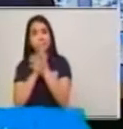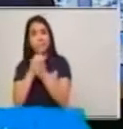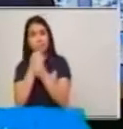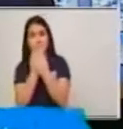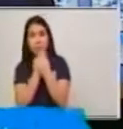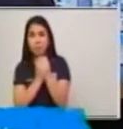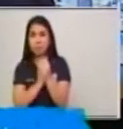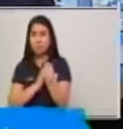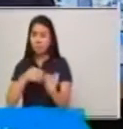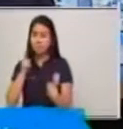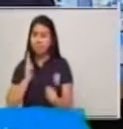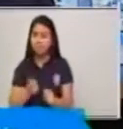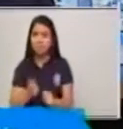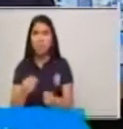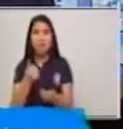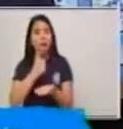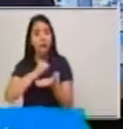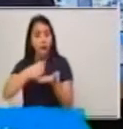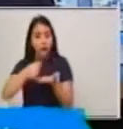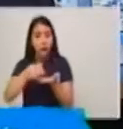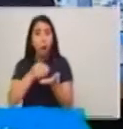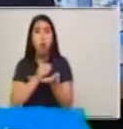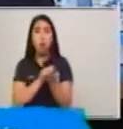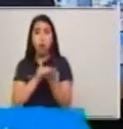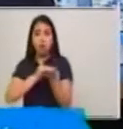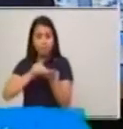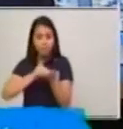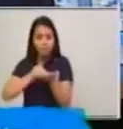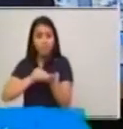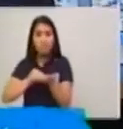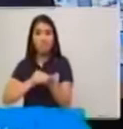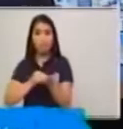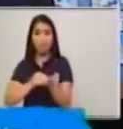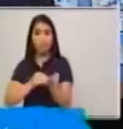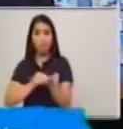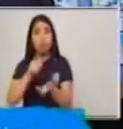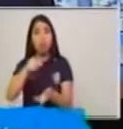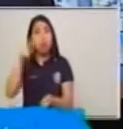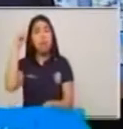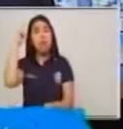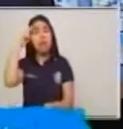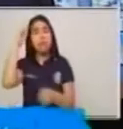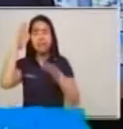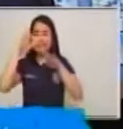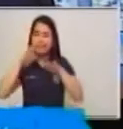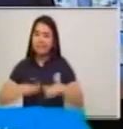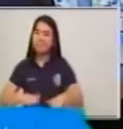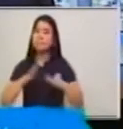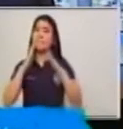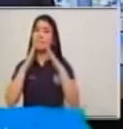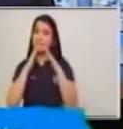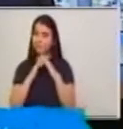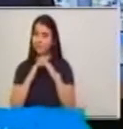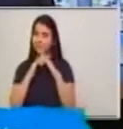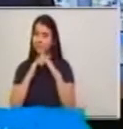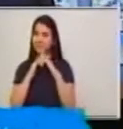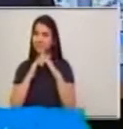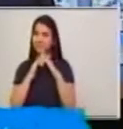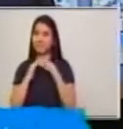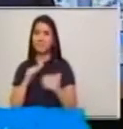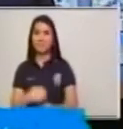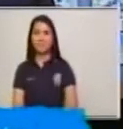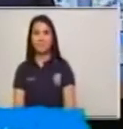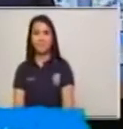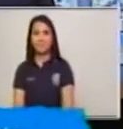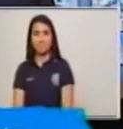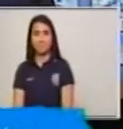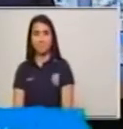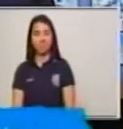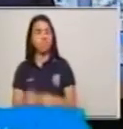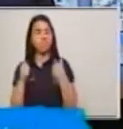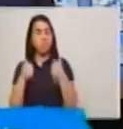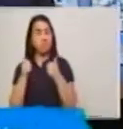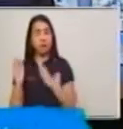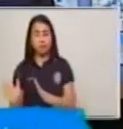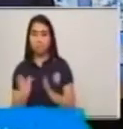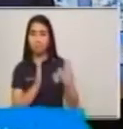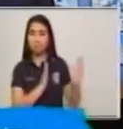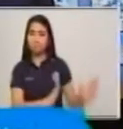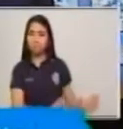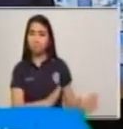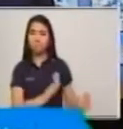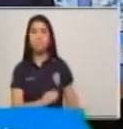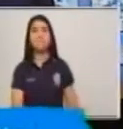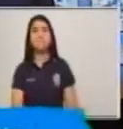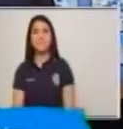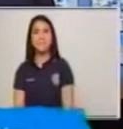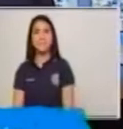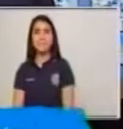agua y jabón. Y recuerda, quédate en casa. Muy bien, yo